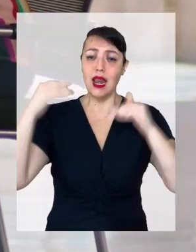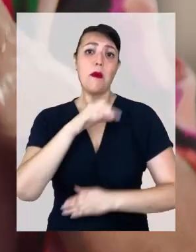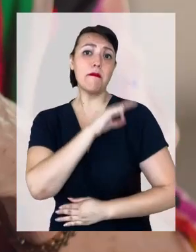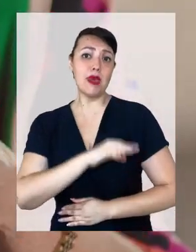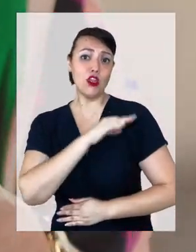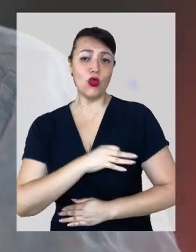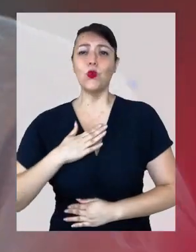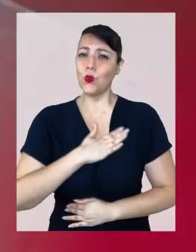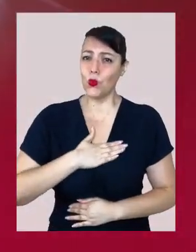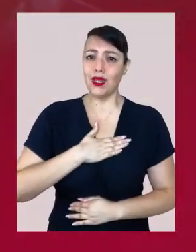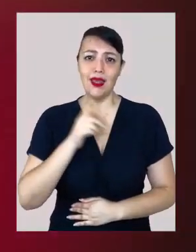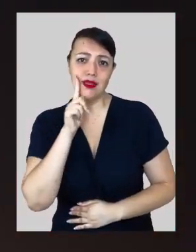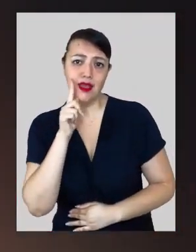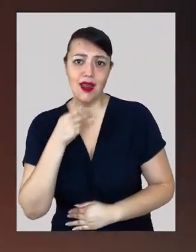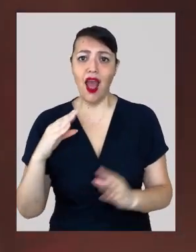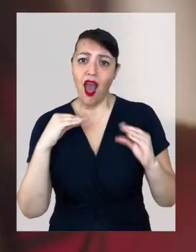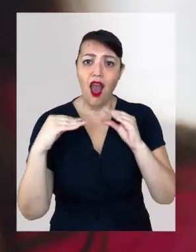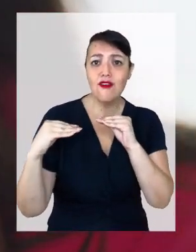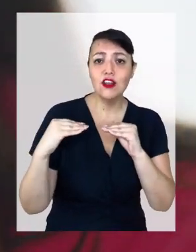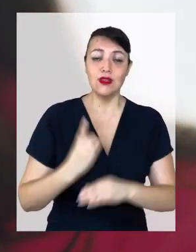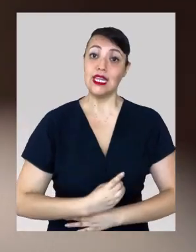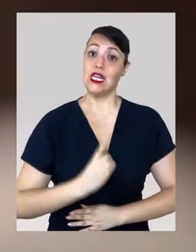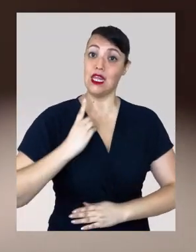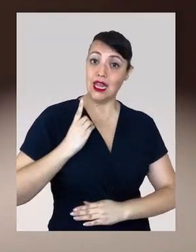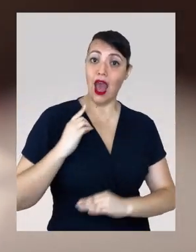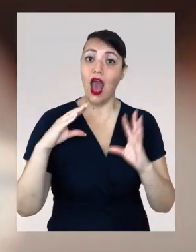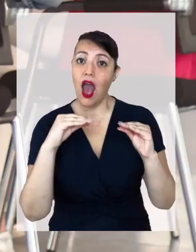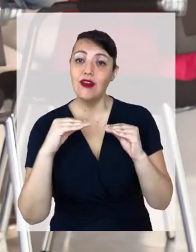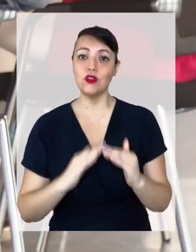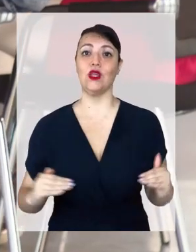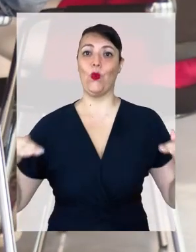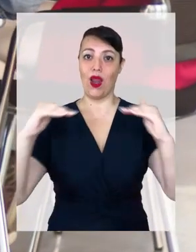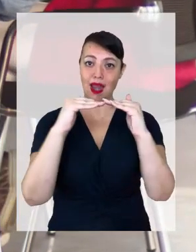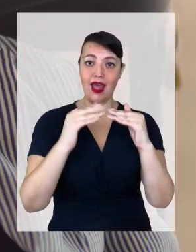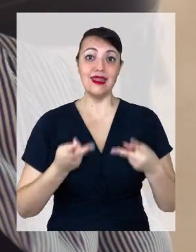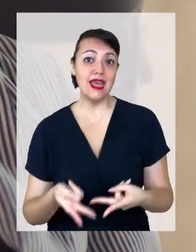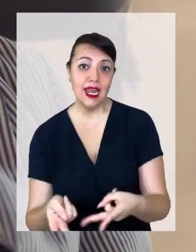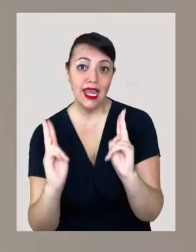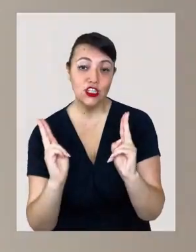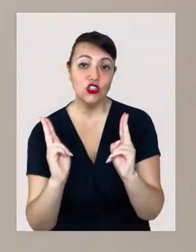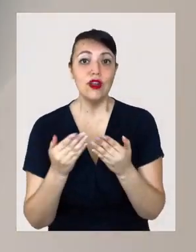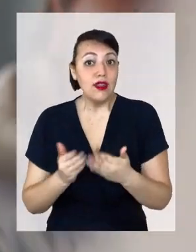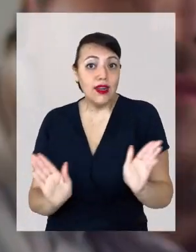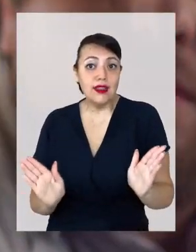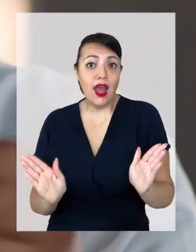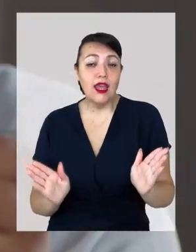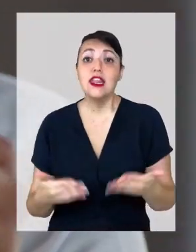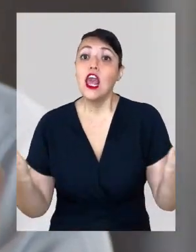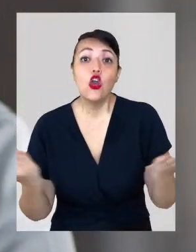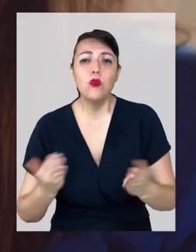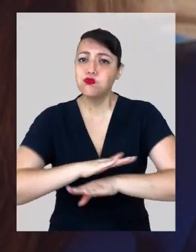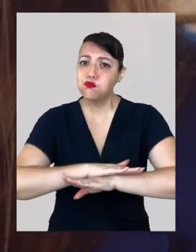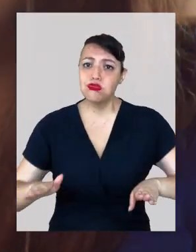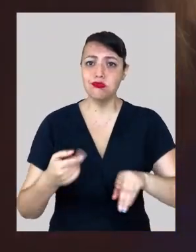Las pensiones que nos gustaría tener. Hablar sobre dignidad. Discutir sobre igualdad. Sobre derechos. Sobre libertad. Y